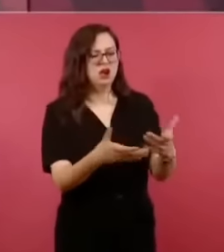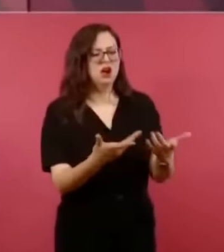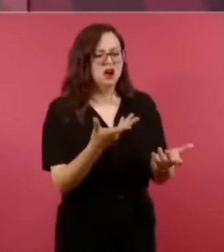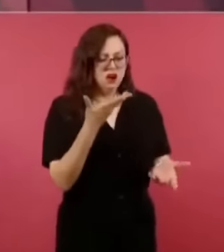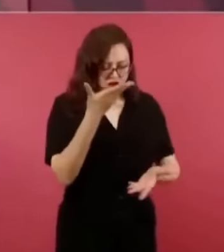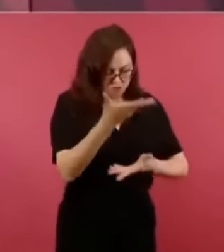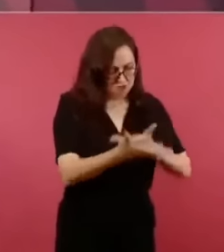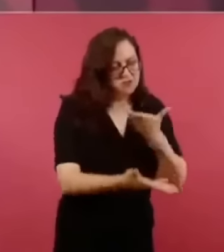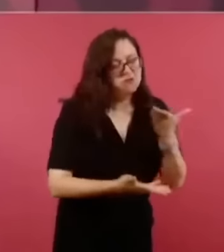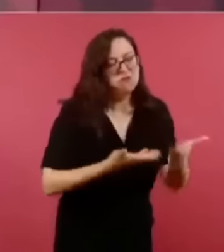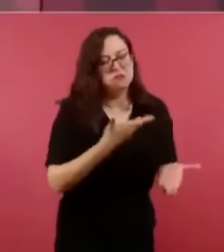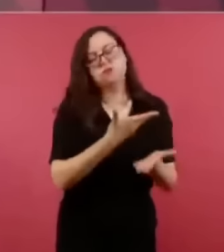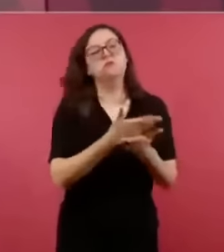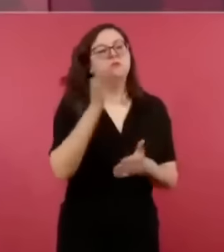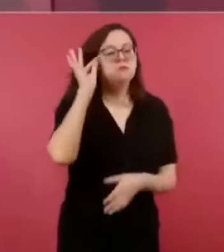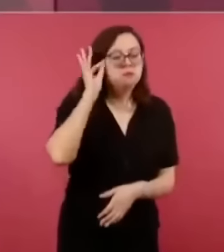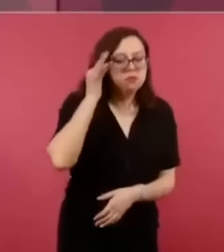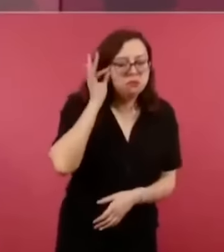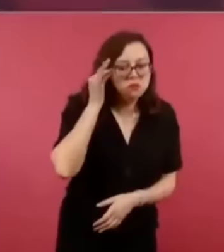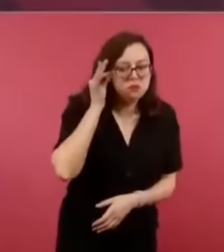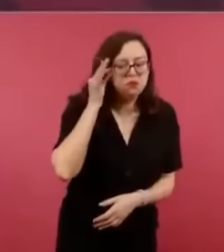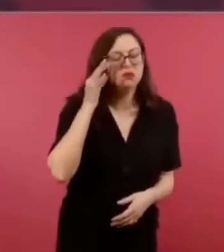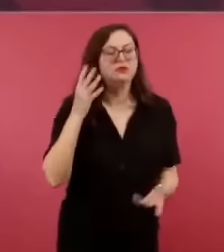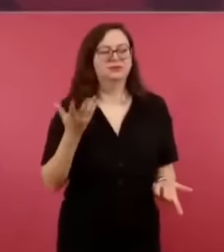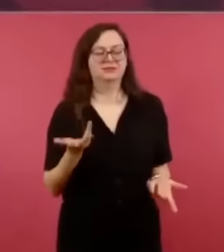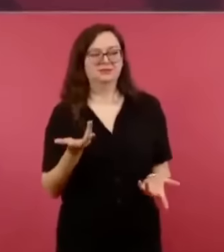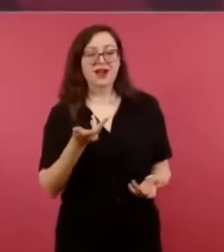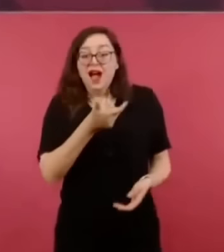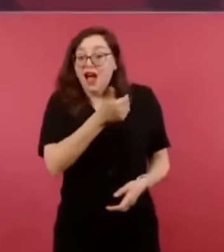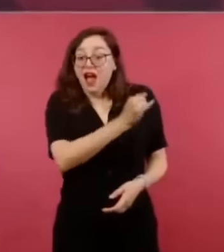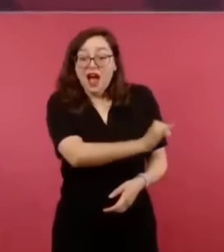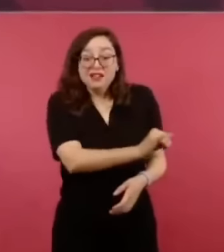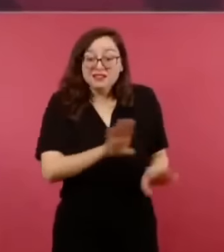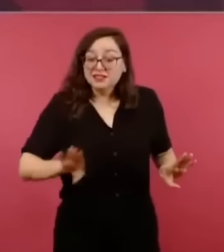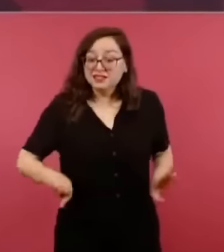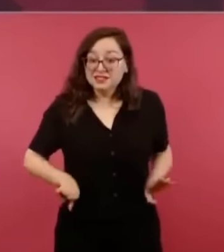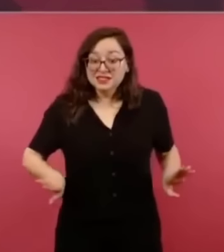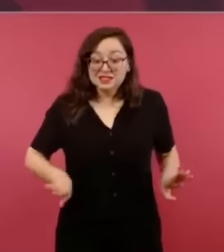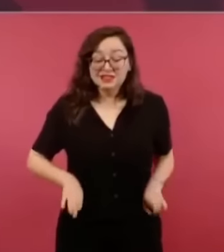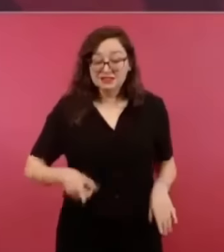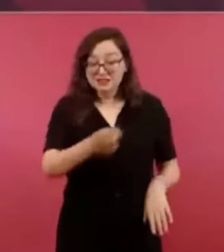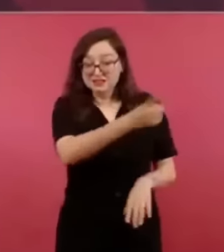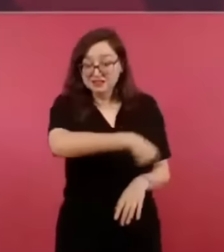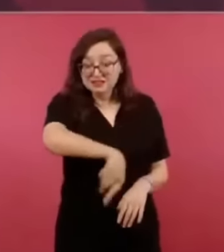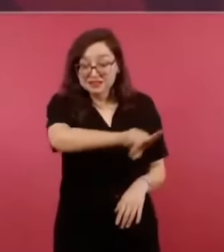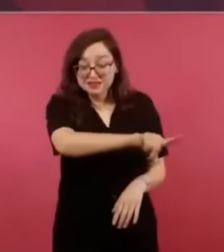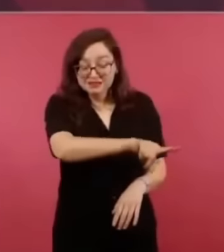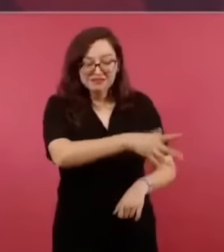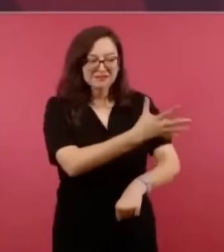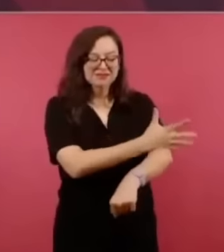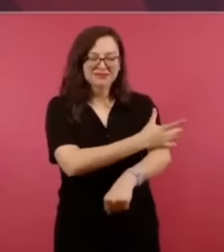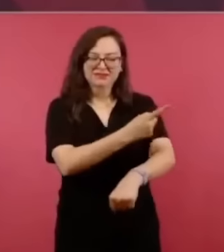Eso es una deshonestidad, cuando menos